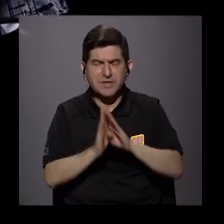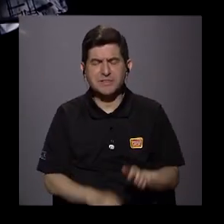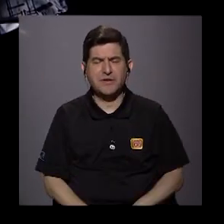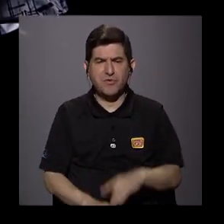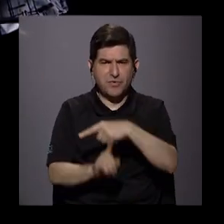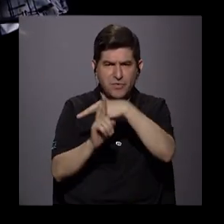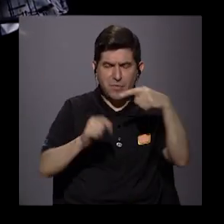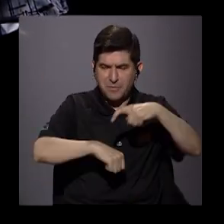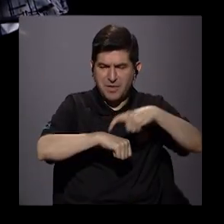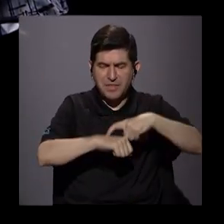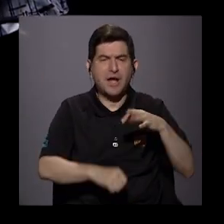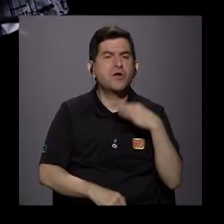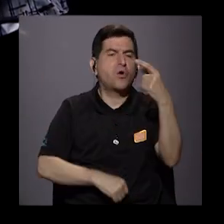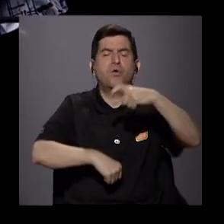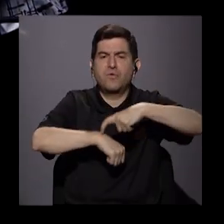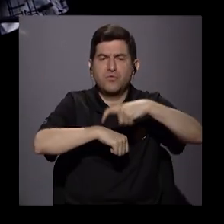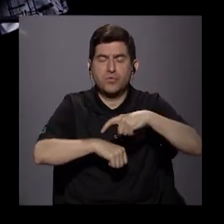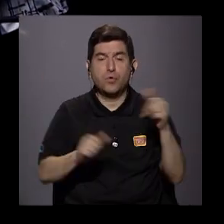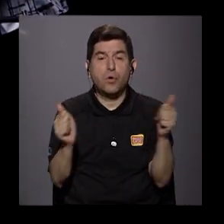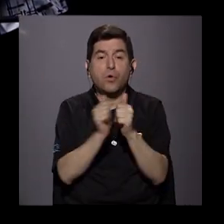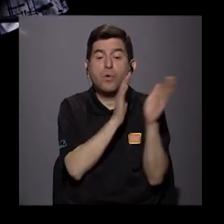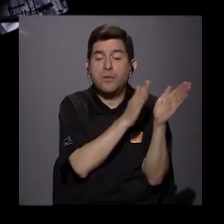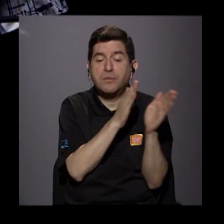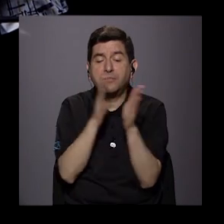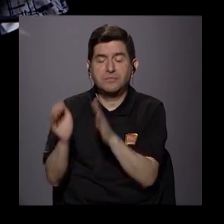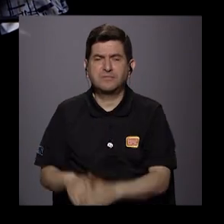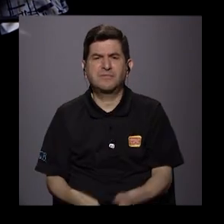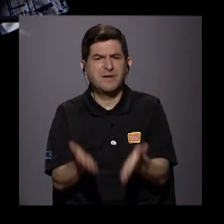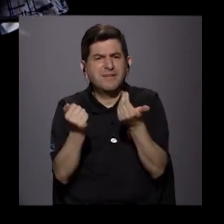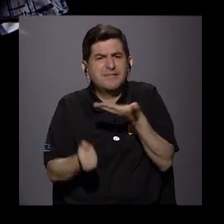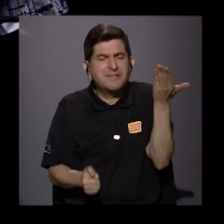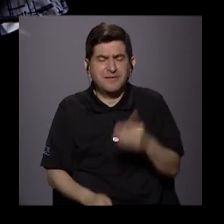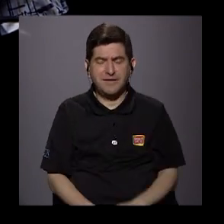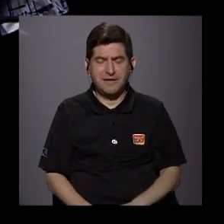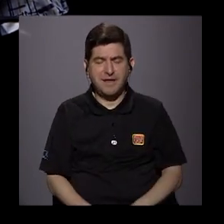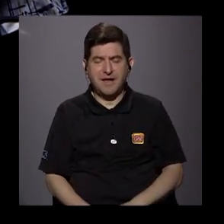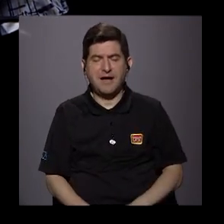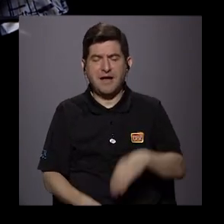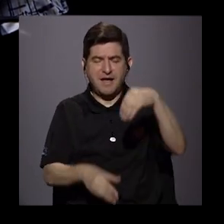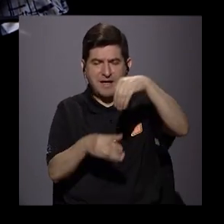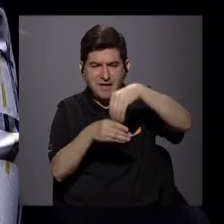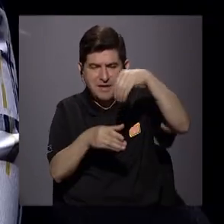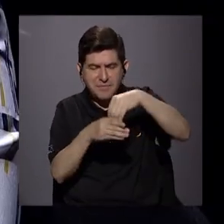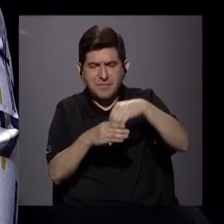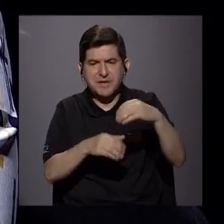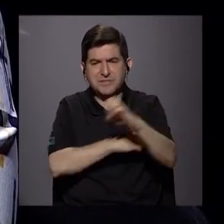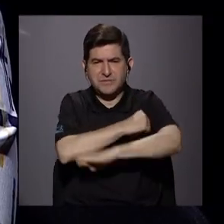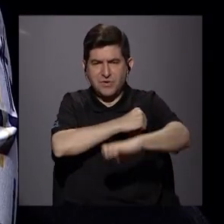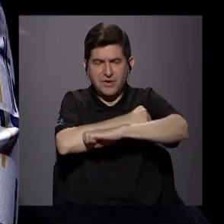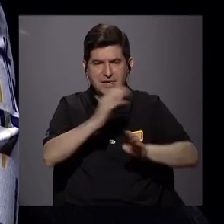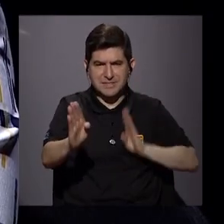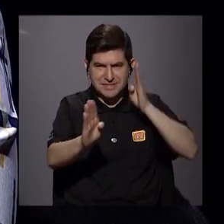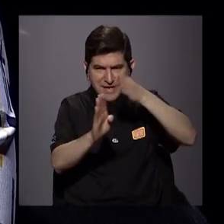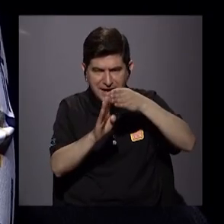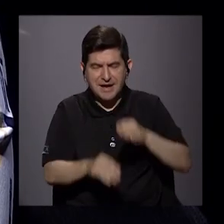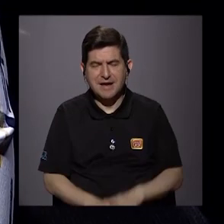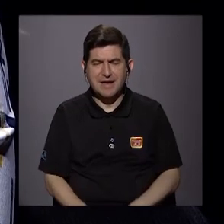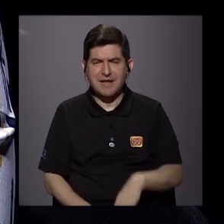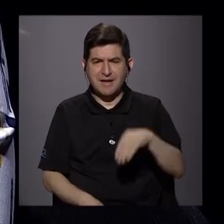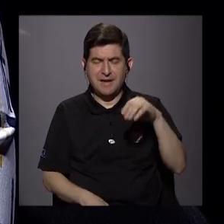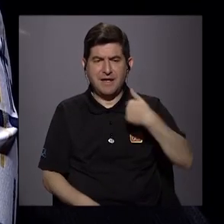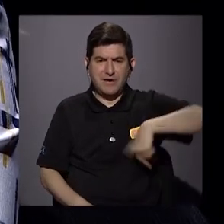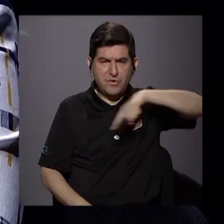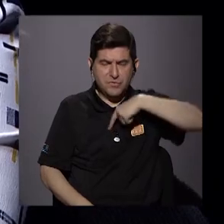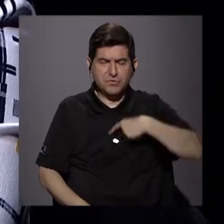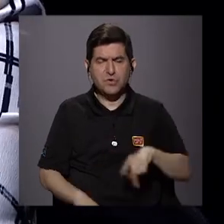o planificada, ¿qué es lo que queremos? Bueno, hemos apostado por inversión extranjera directa, bueno, sí. Tenemos X o Y actividades que vamos a